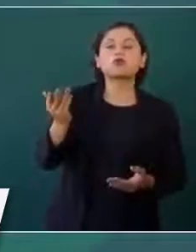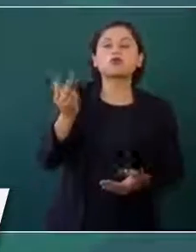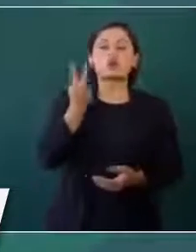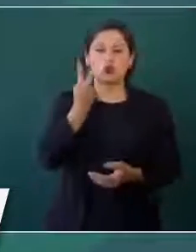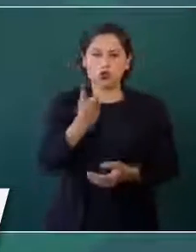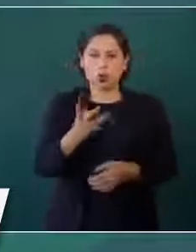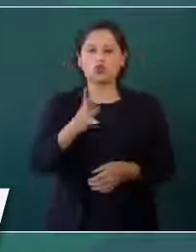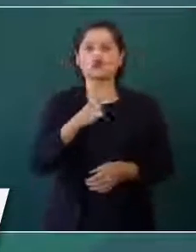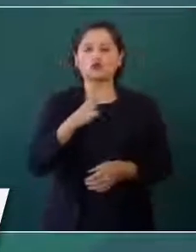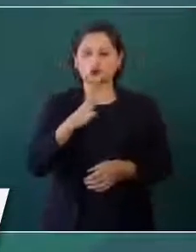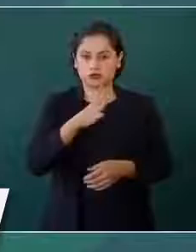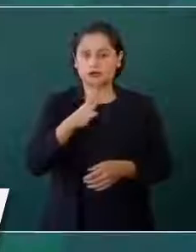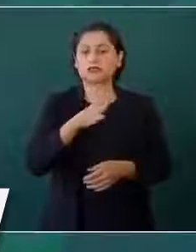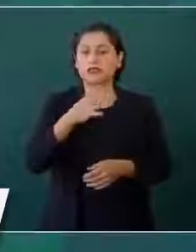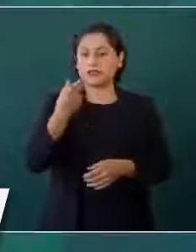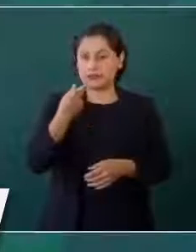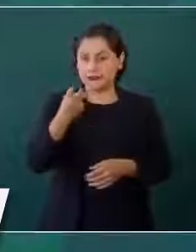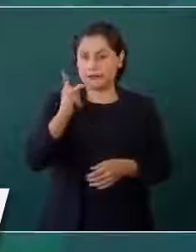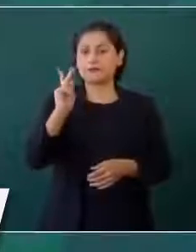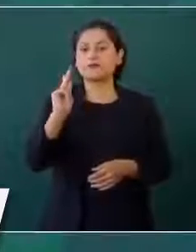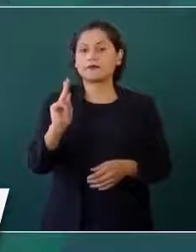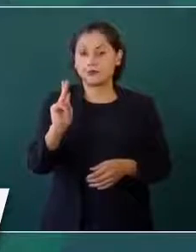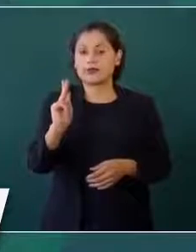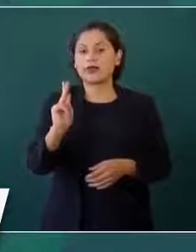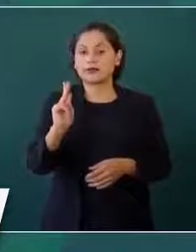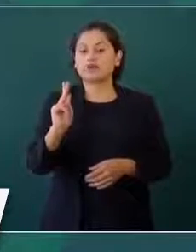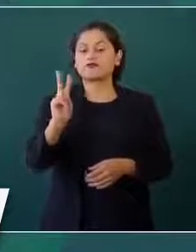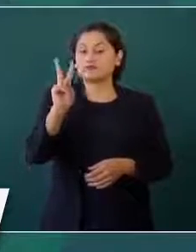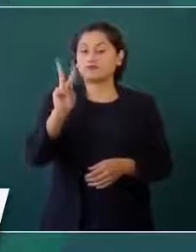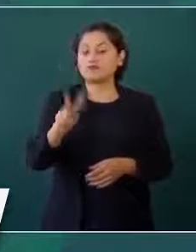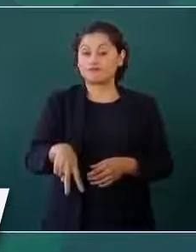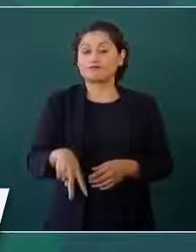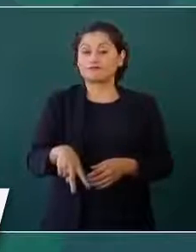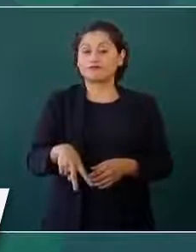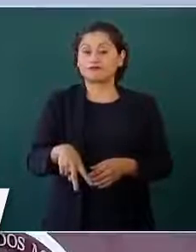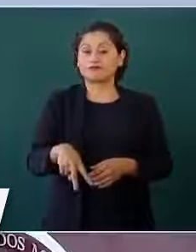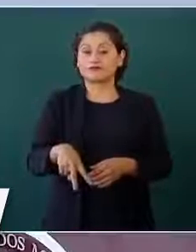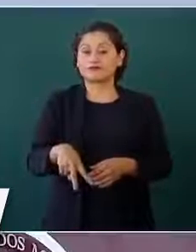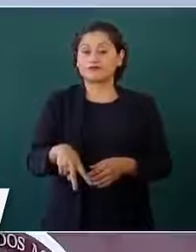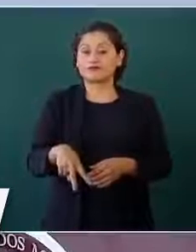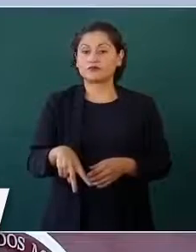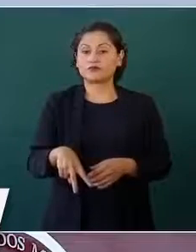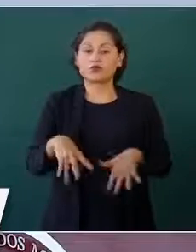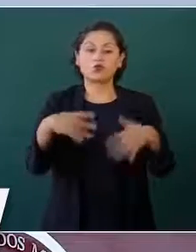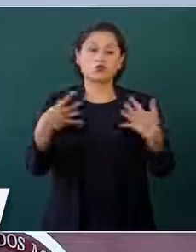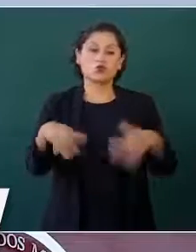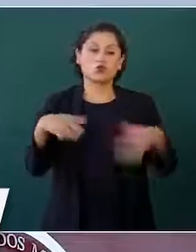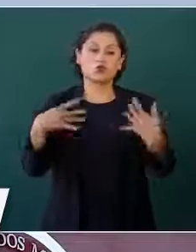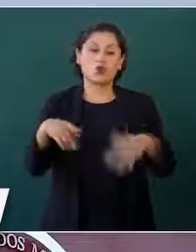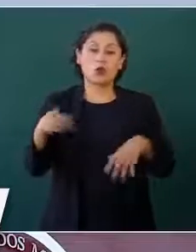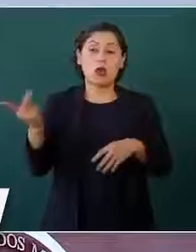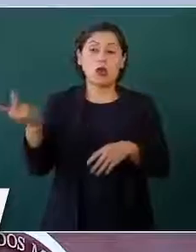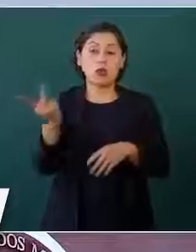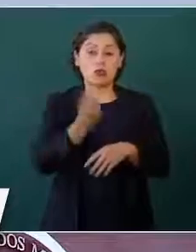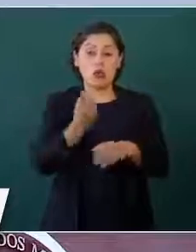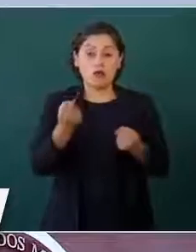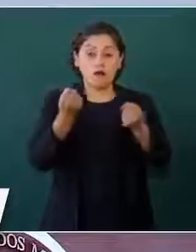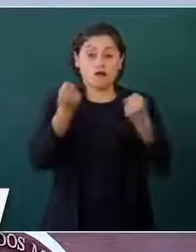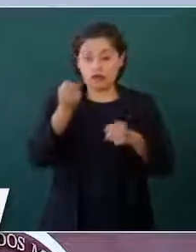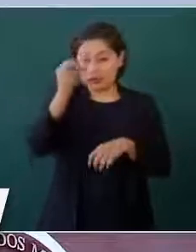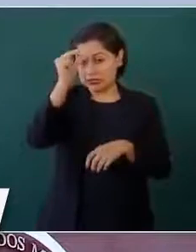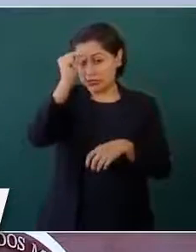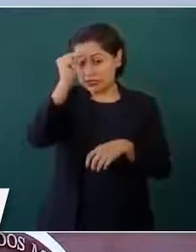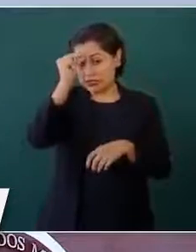y se han dado golpes francamente espectaculares. Nada más que a